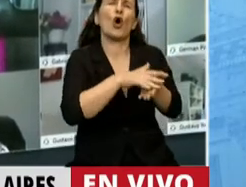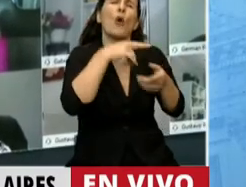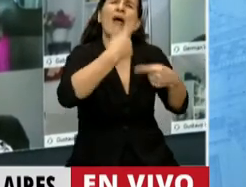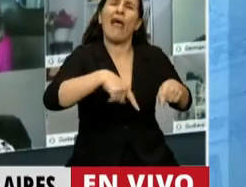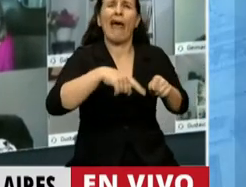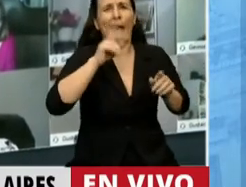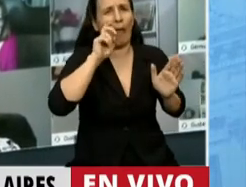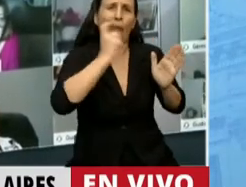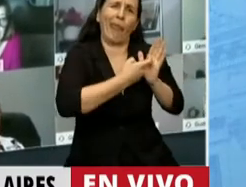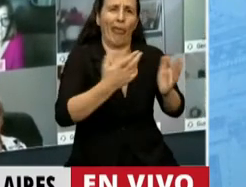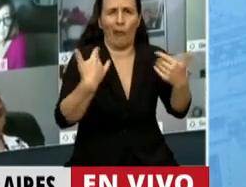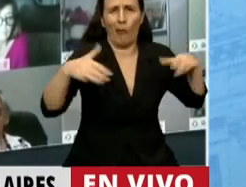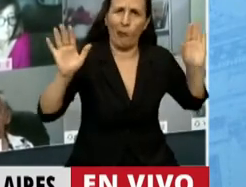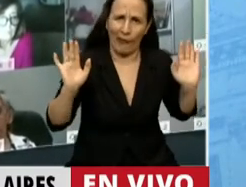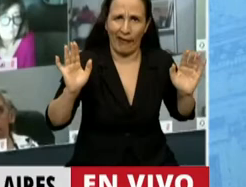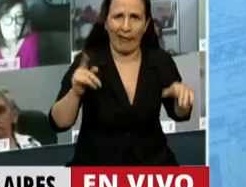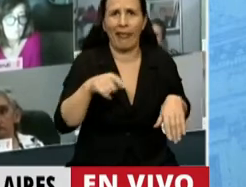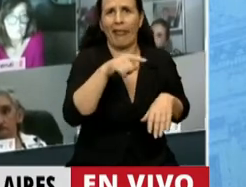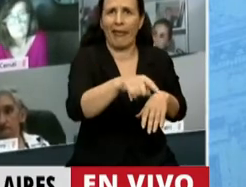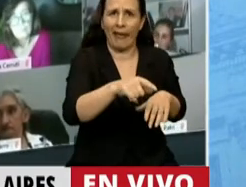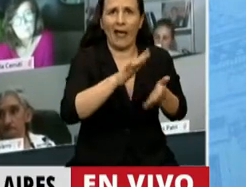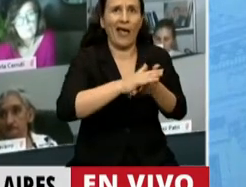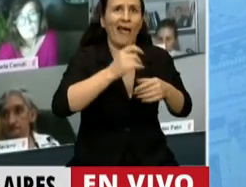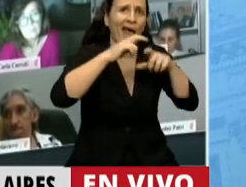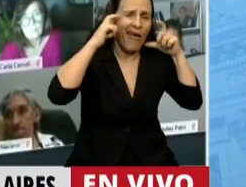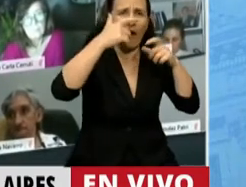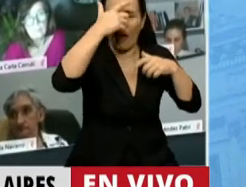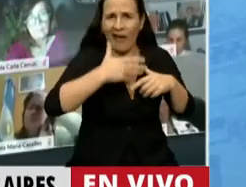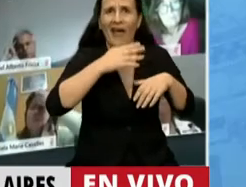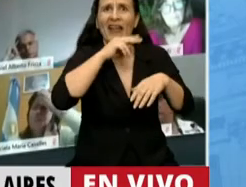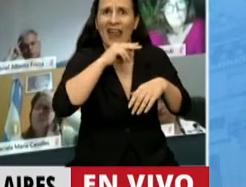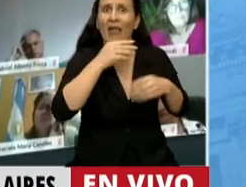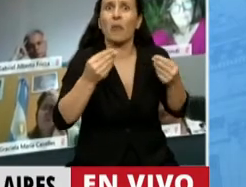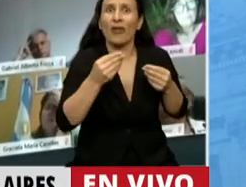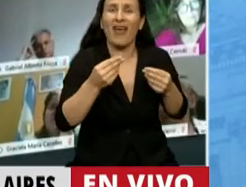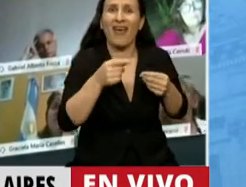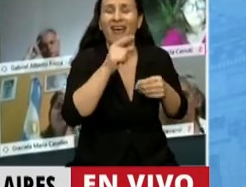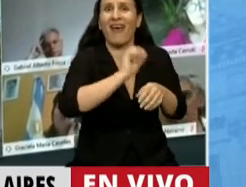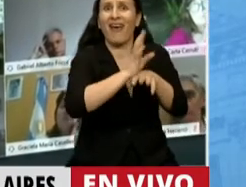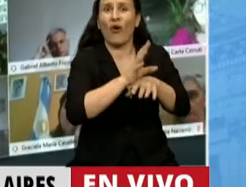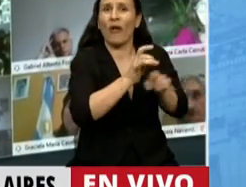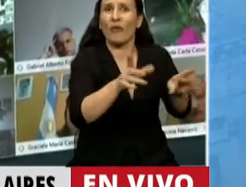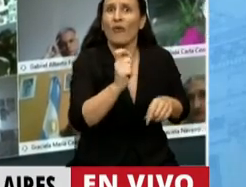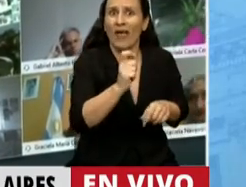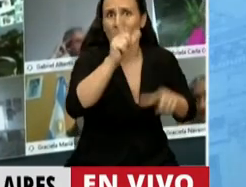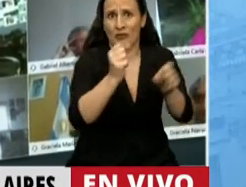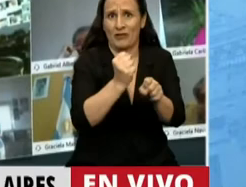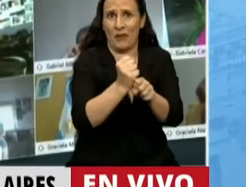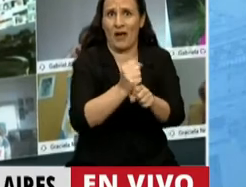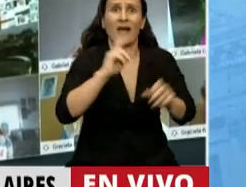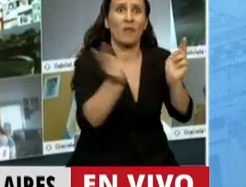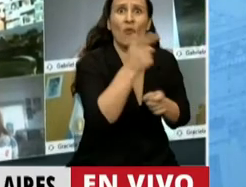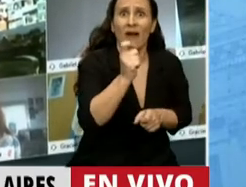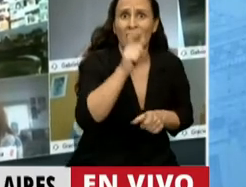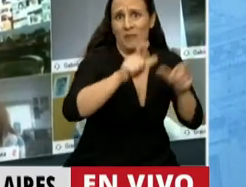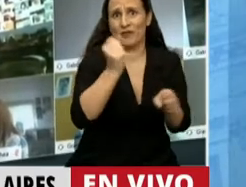total, después los que se contagian y los que se mueren son los trabajadores. Entonces, ¿de qué